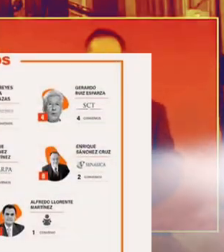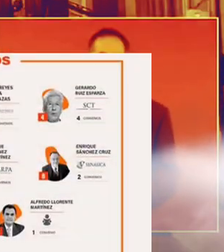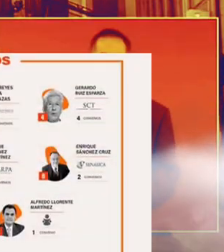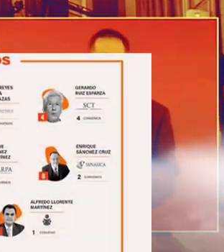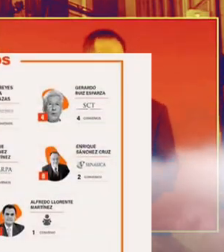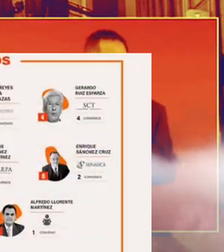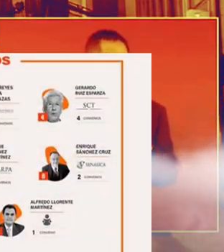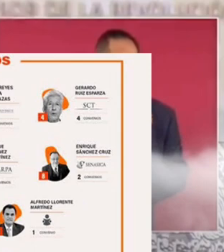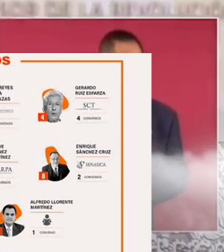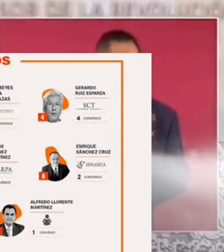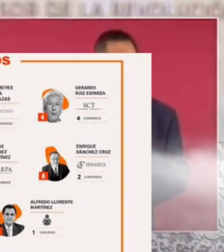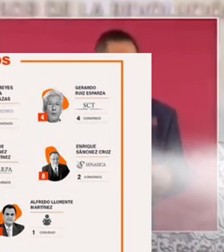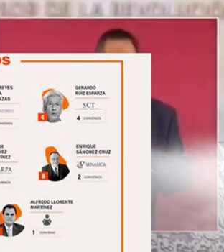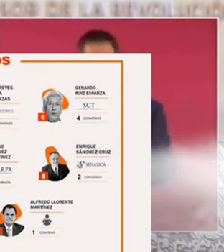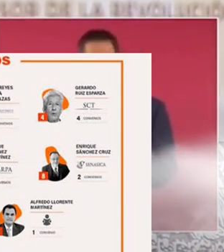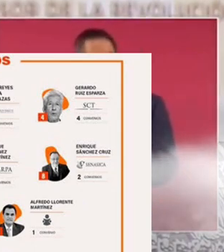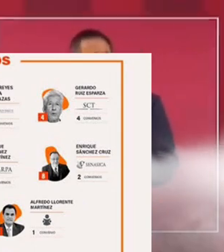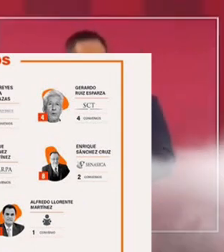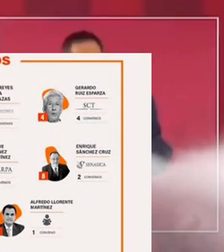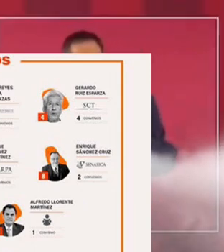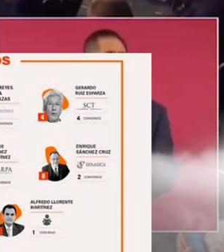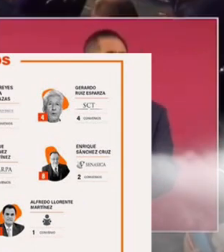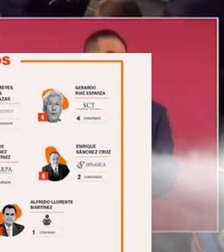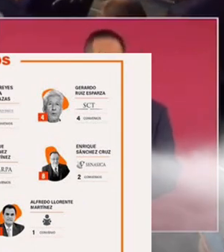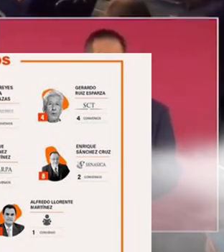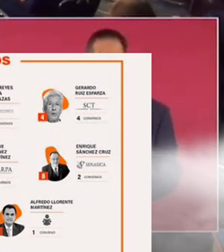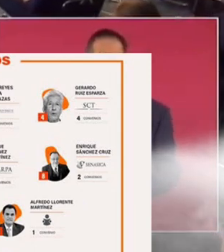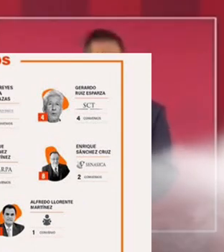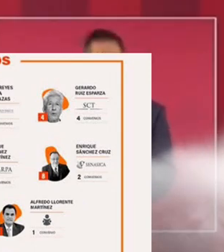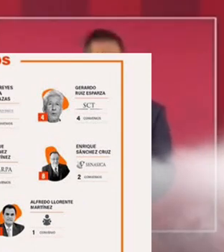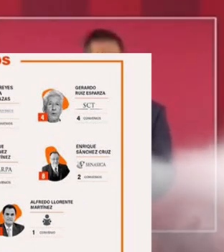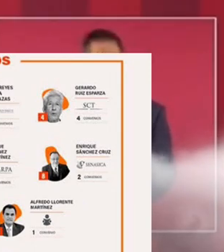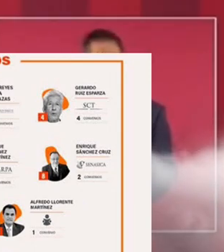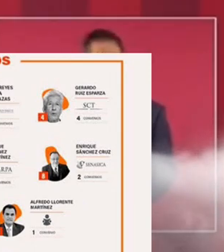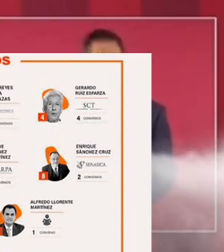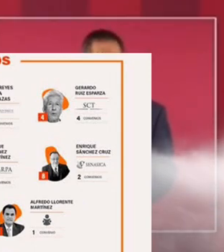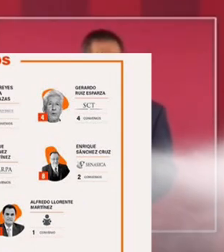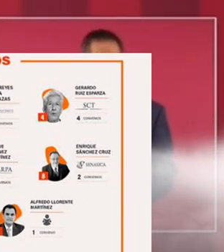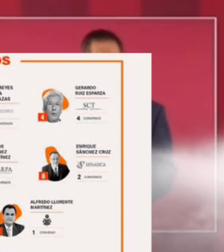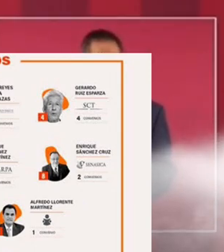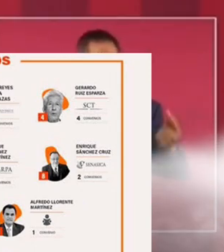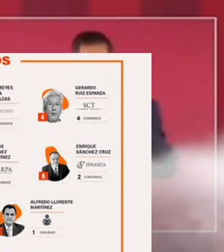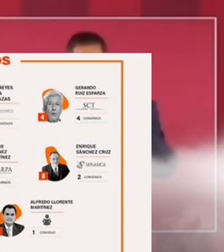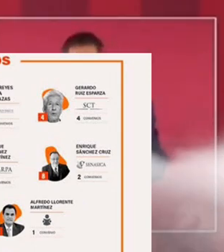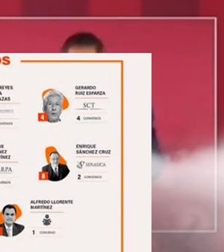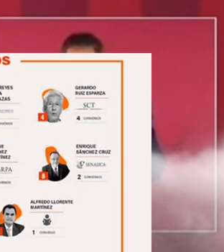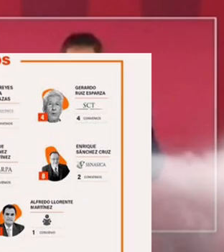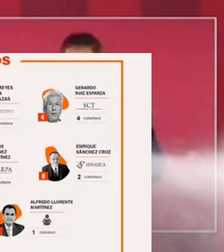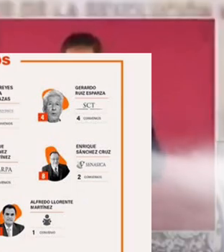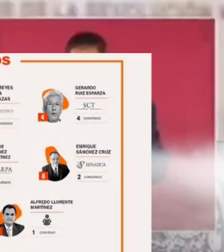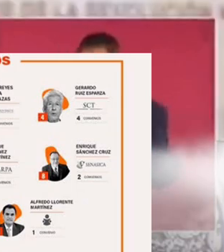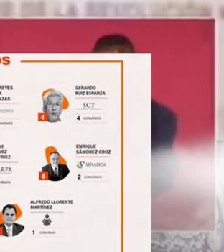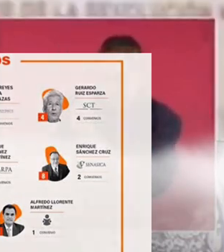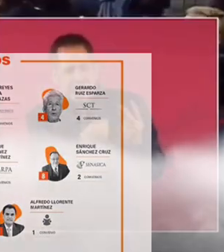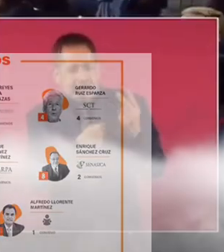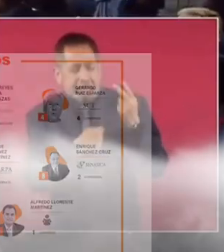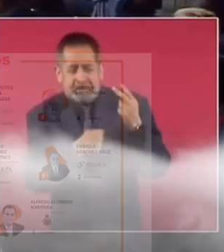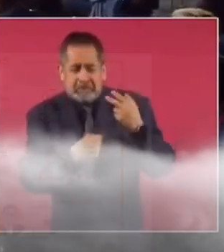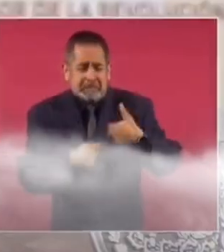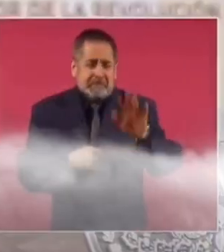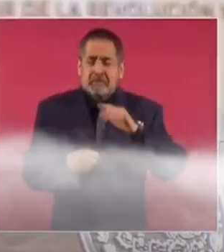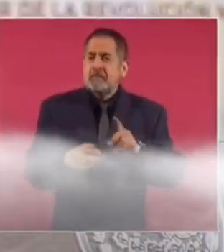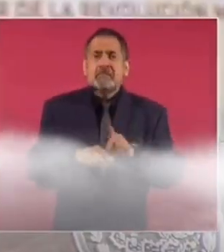régimen, vendida o alquilada, me incluía y a toda mi familia del 88, seguido, vigilado, espiado,